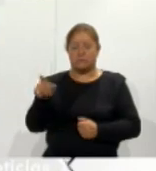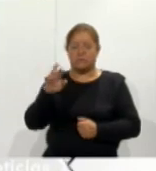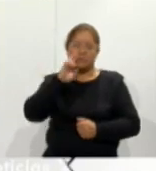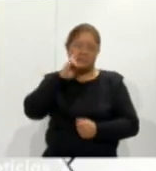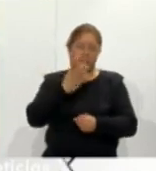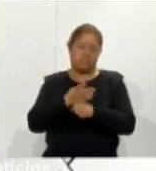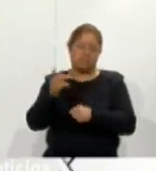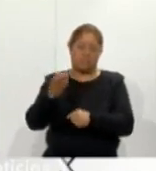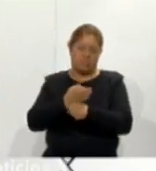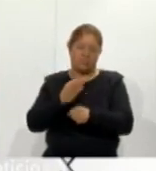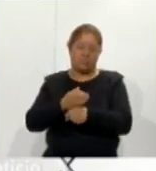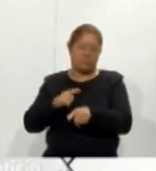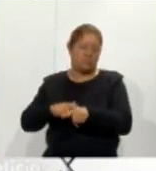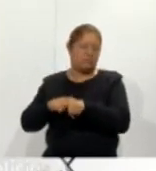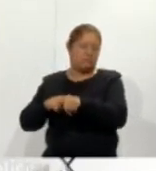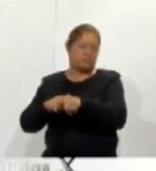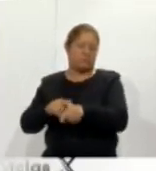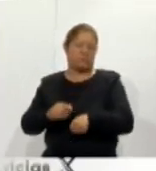ministerial.